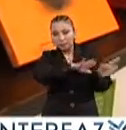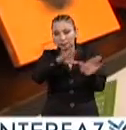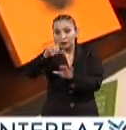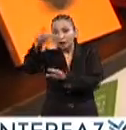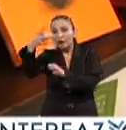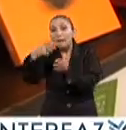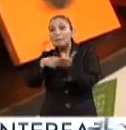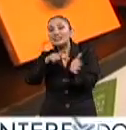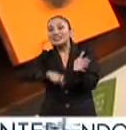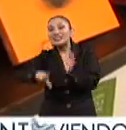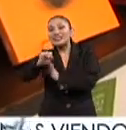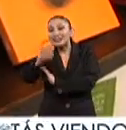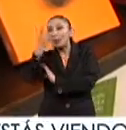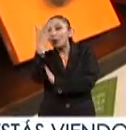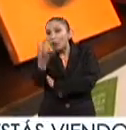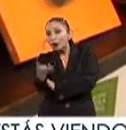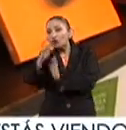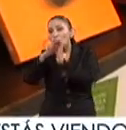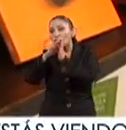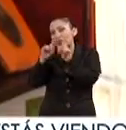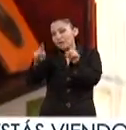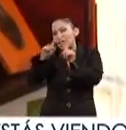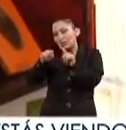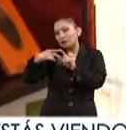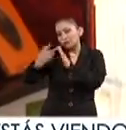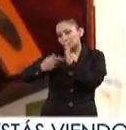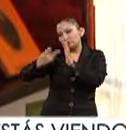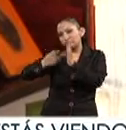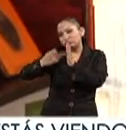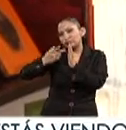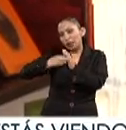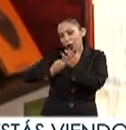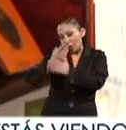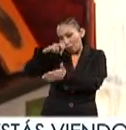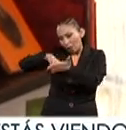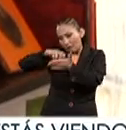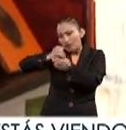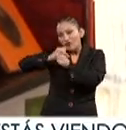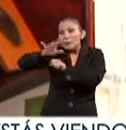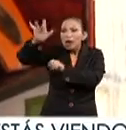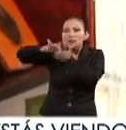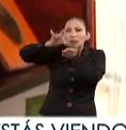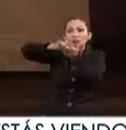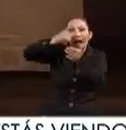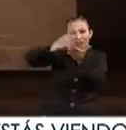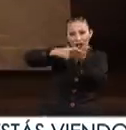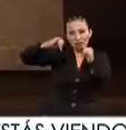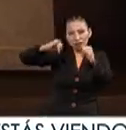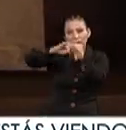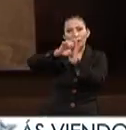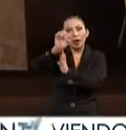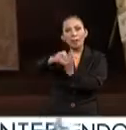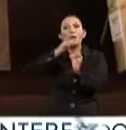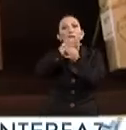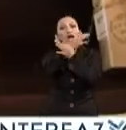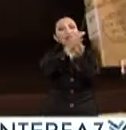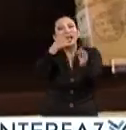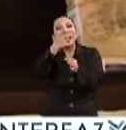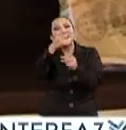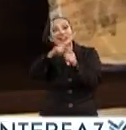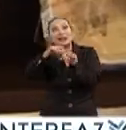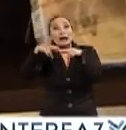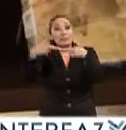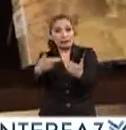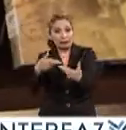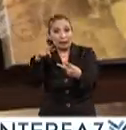son 1,774 publicaciones periódicas que actualizan la información de las instituciones como boletines, gacetas